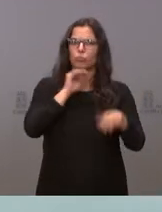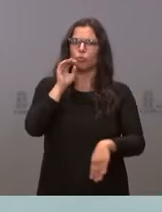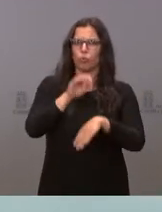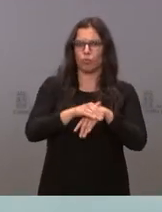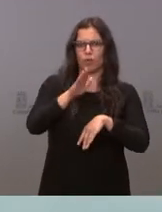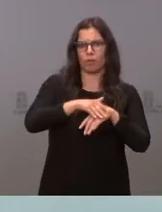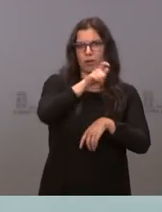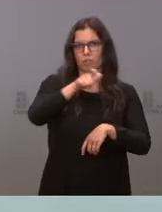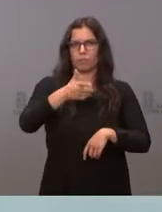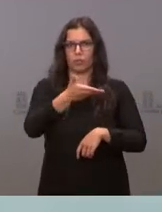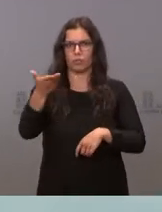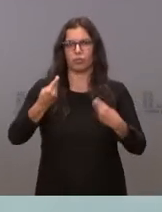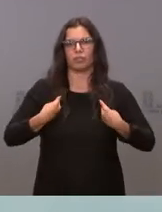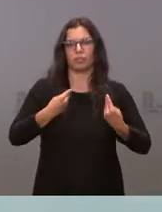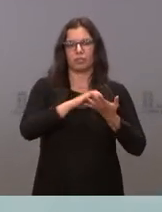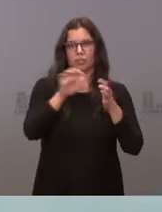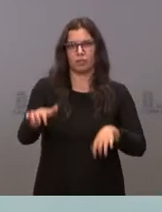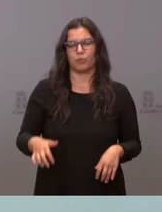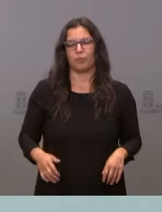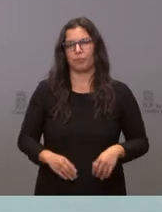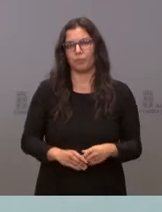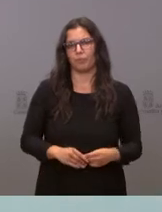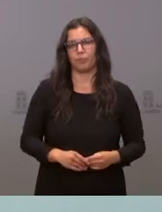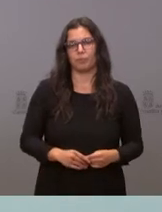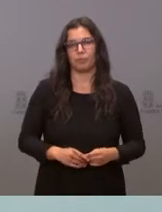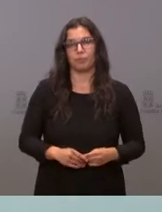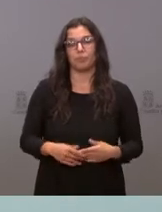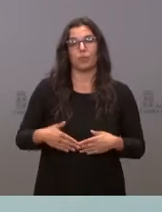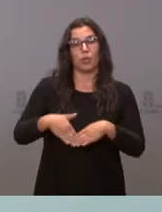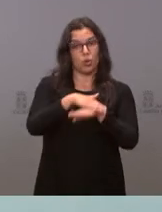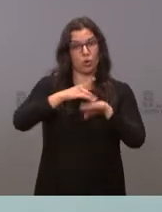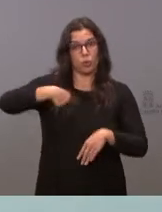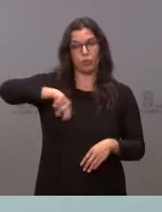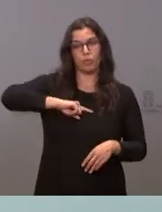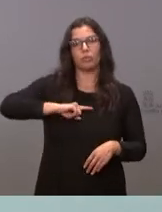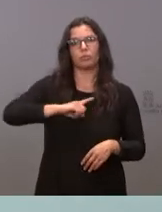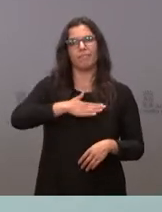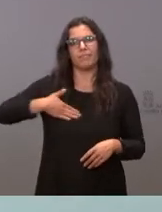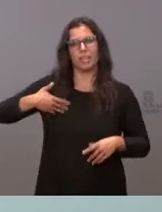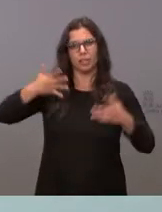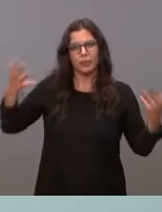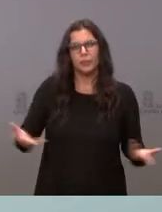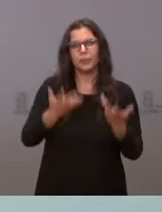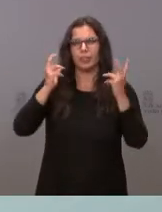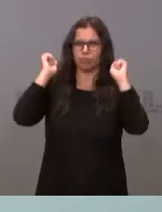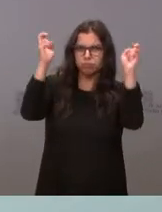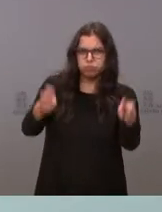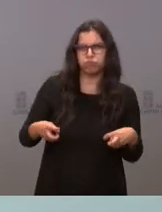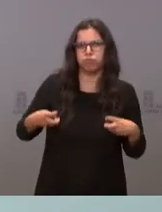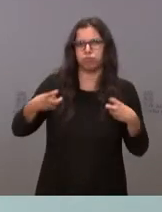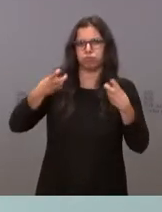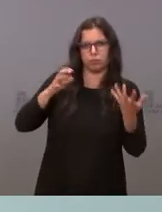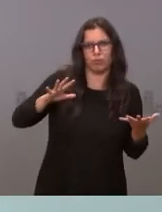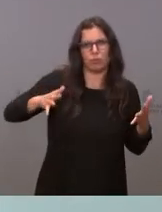y León. Un Gobierno que quiere impulsar una transformación profunda, una amplísima